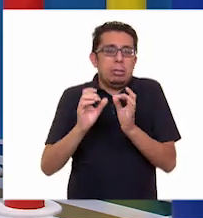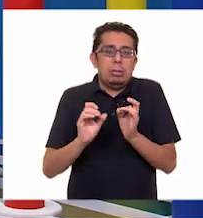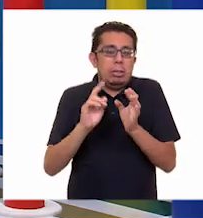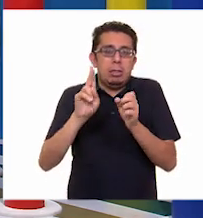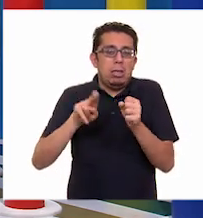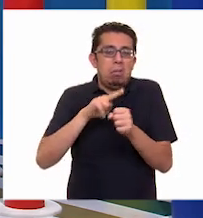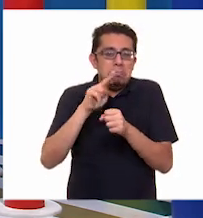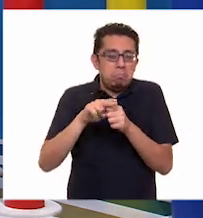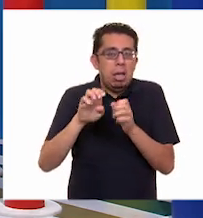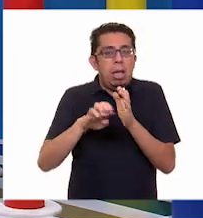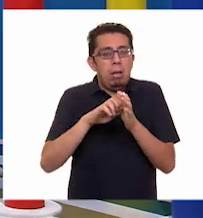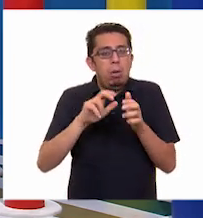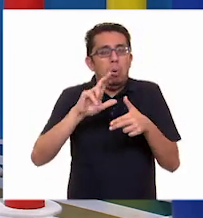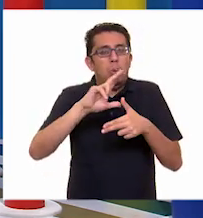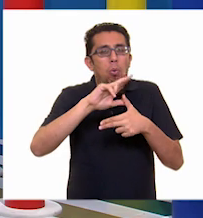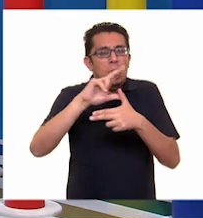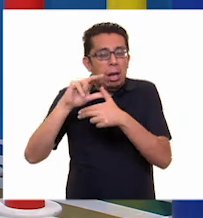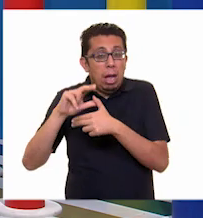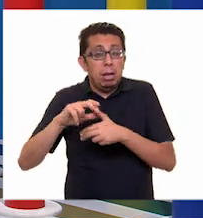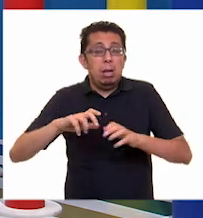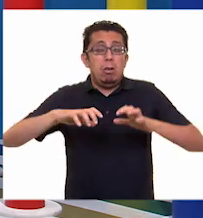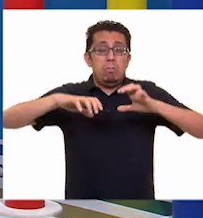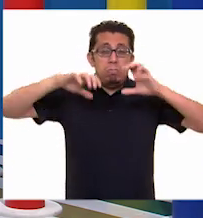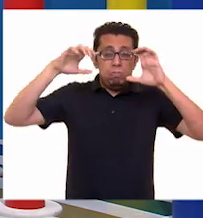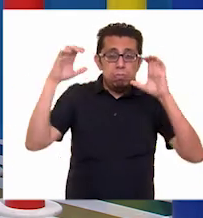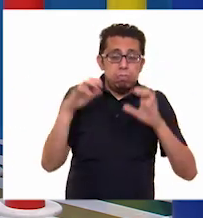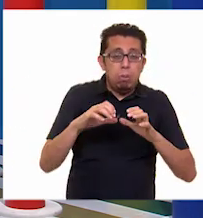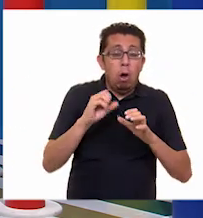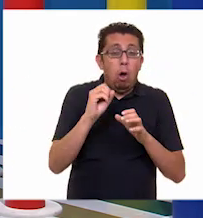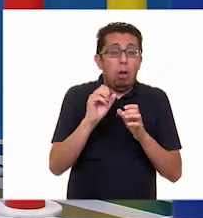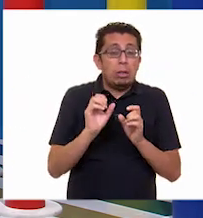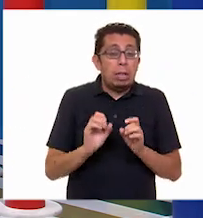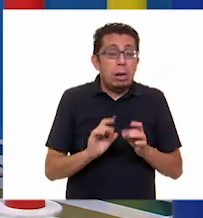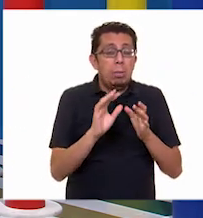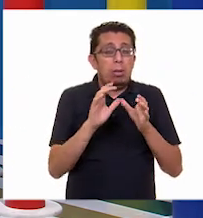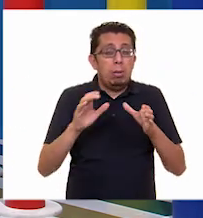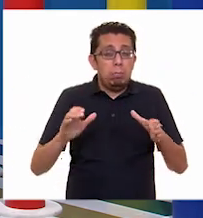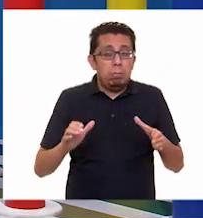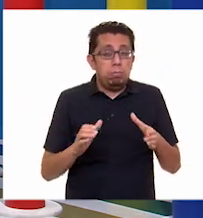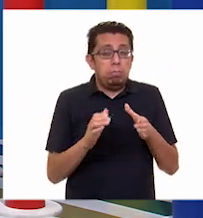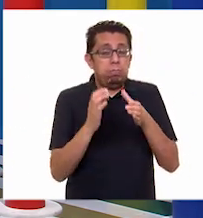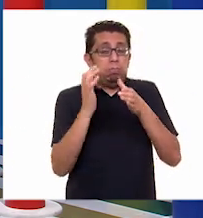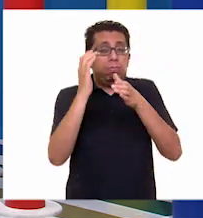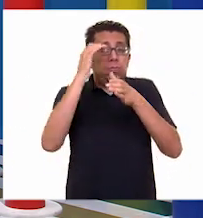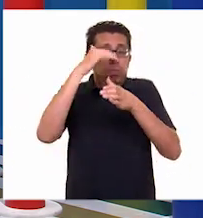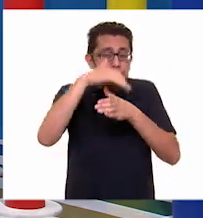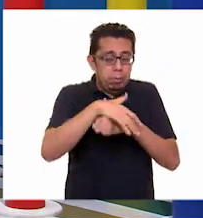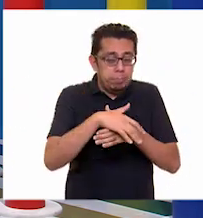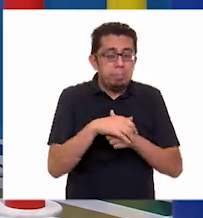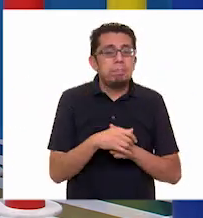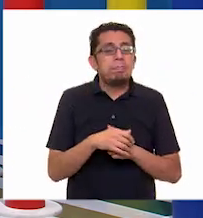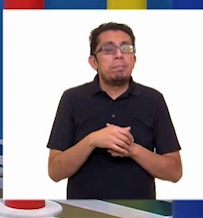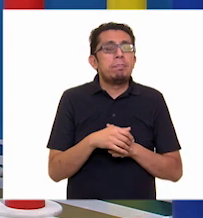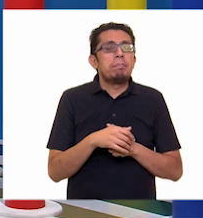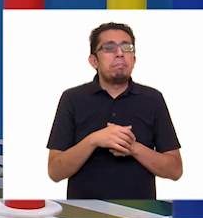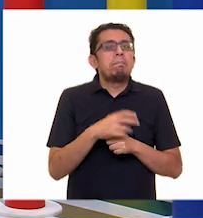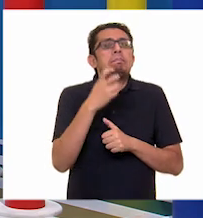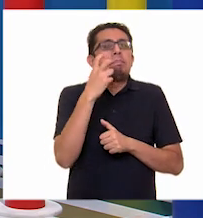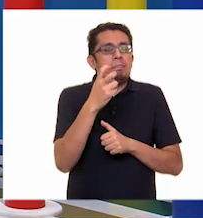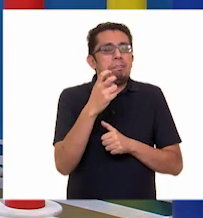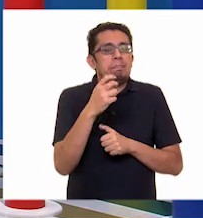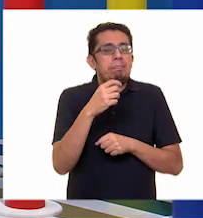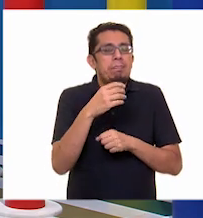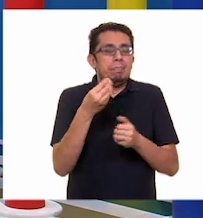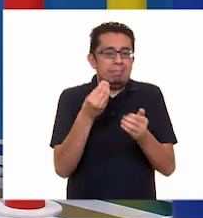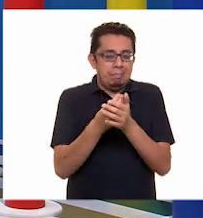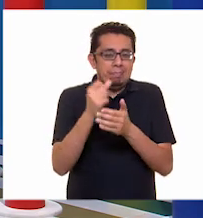como los huracanes, las lluvias intensas o la actividad volcánica. Así que con esto terminamos nuestra clase del